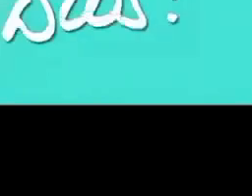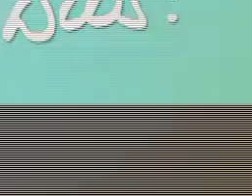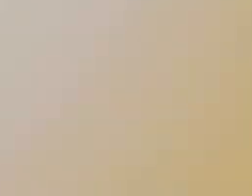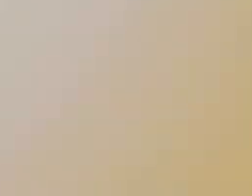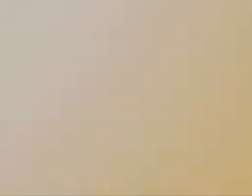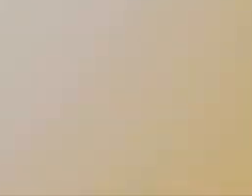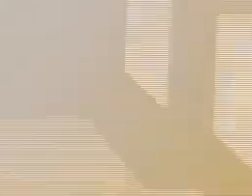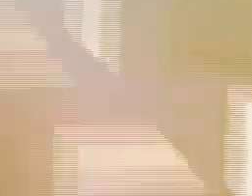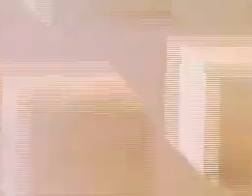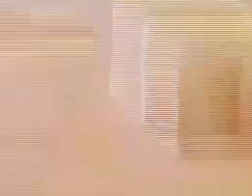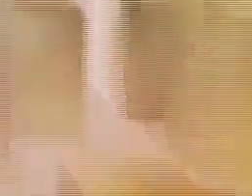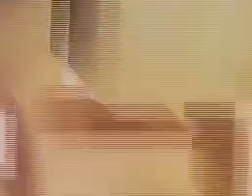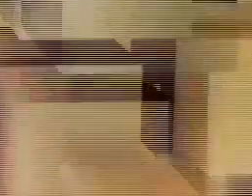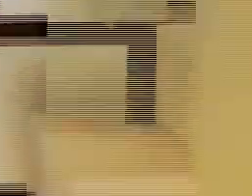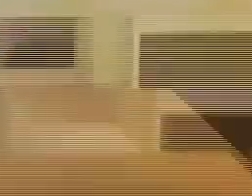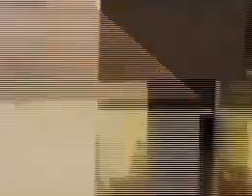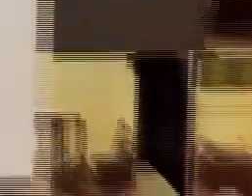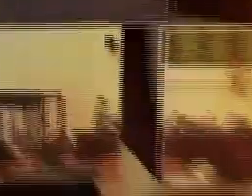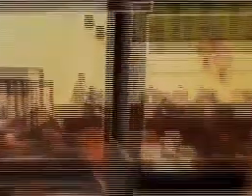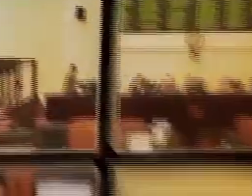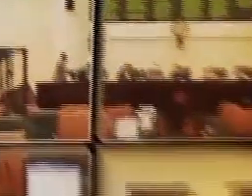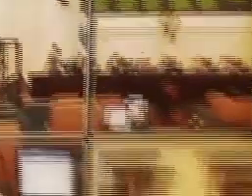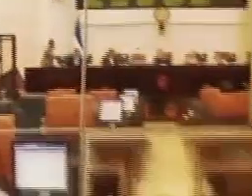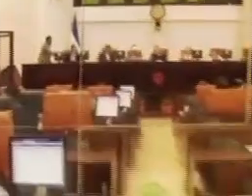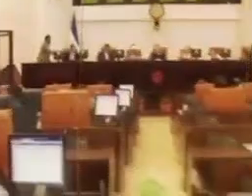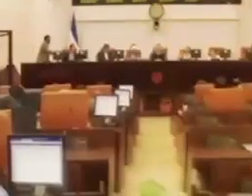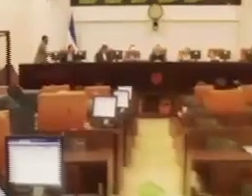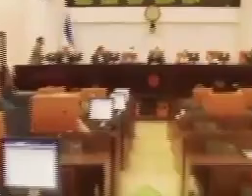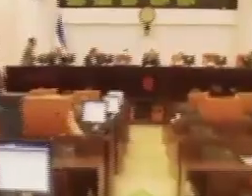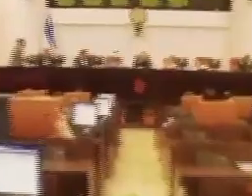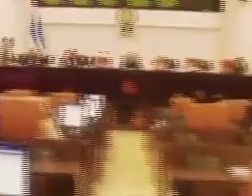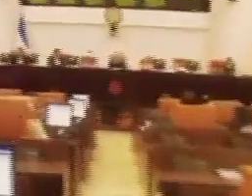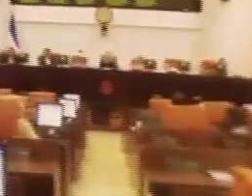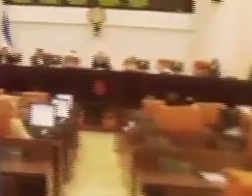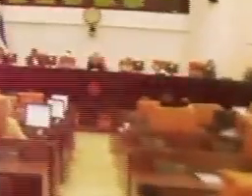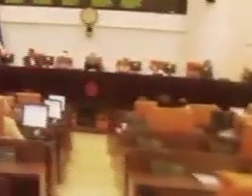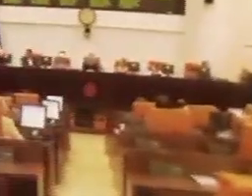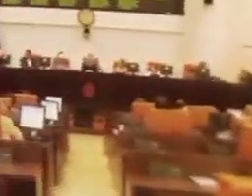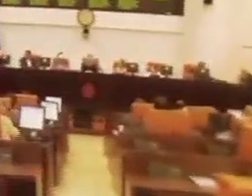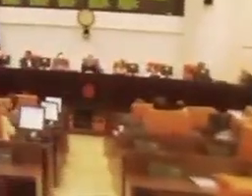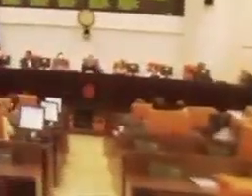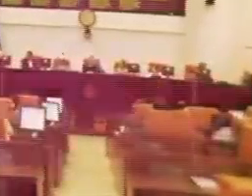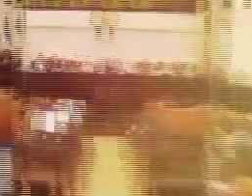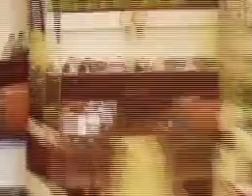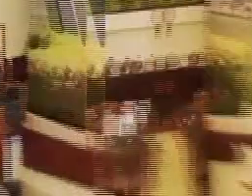Gracias por ver el video.